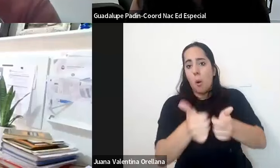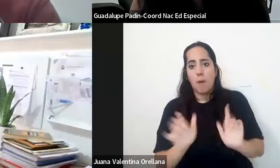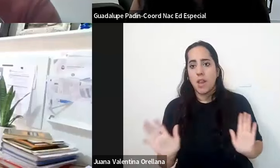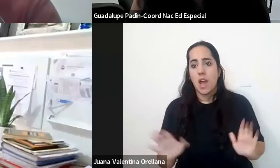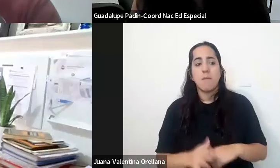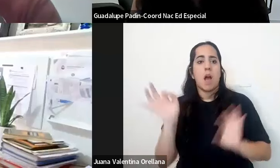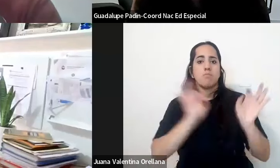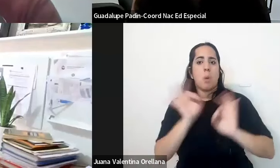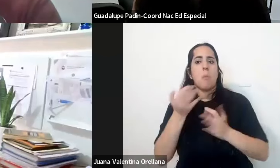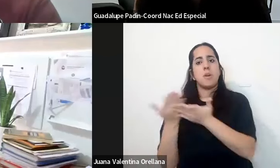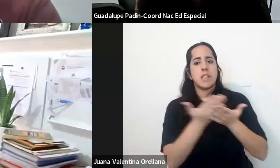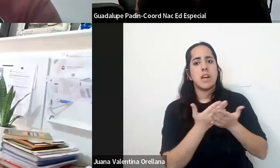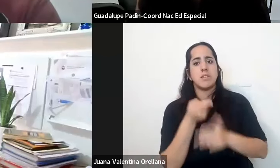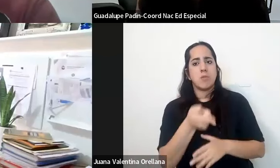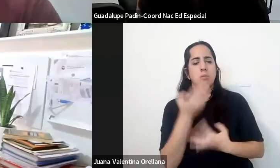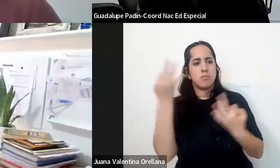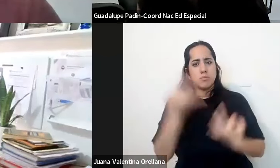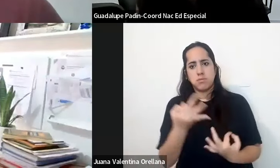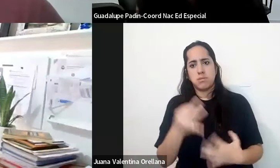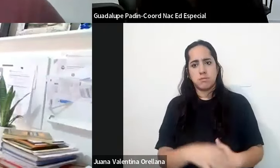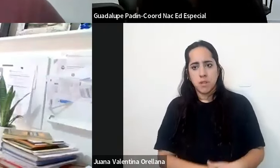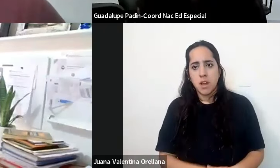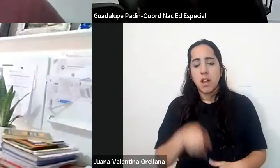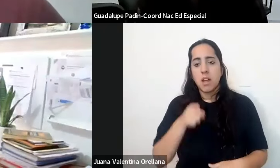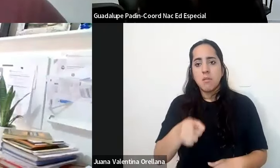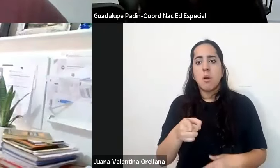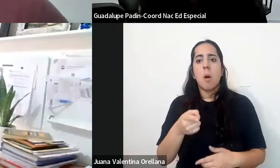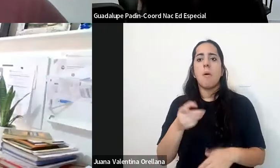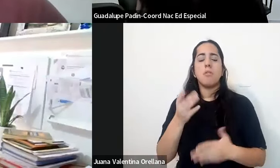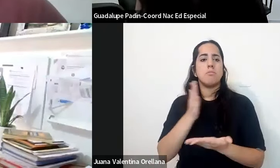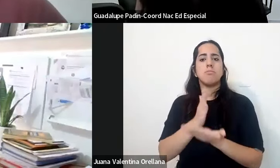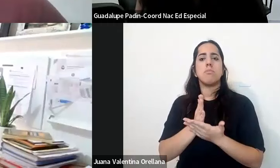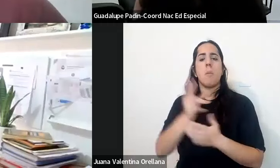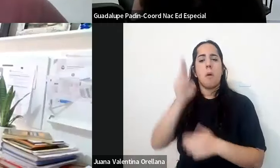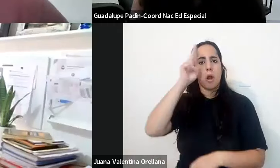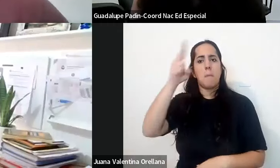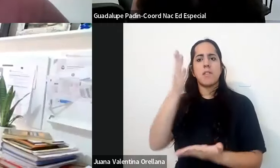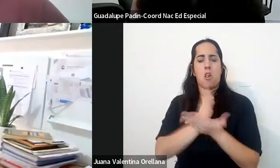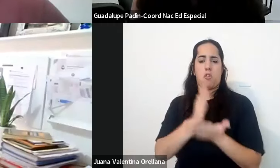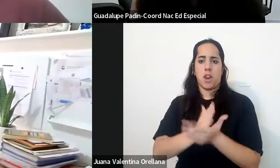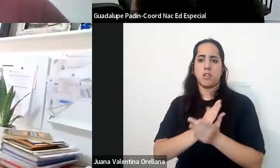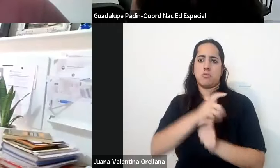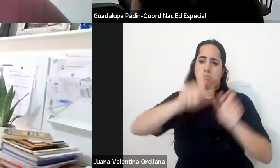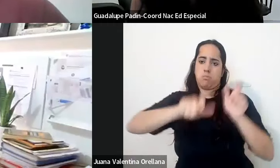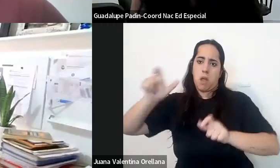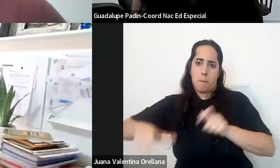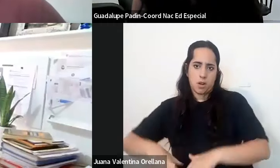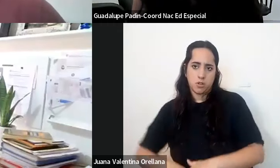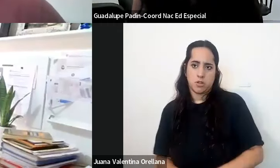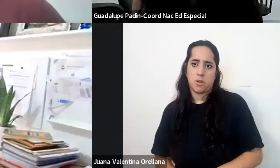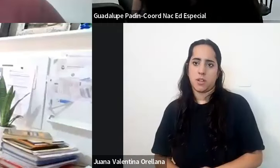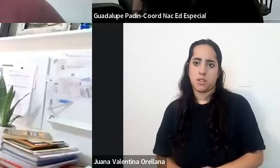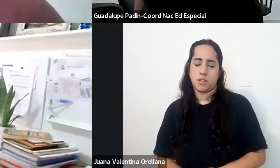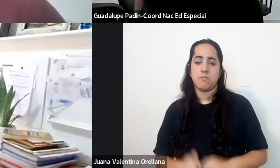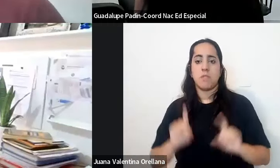y respetando siempre la dignidad humana y los derechos fundamentales que se tienen que respetar también para las